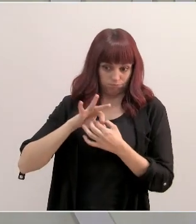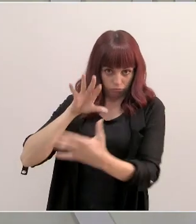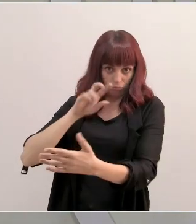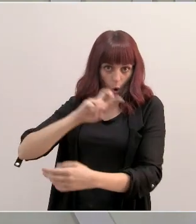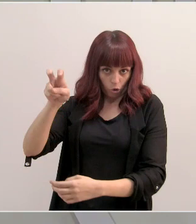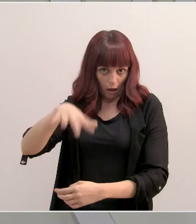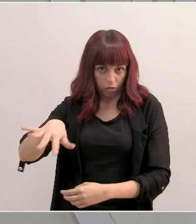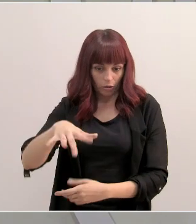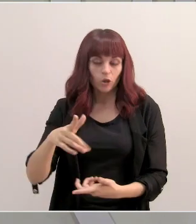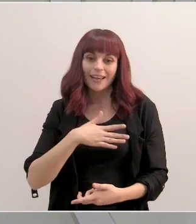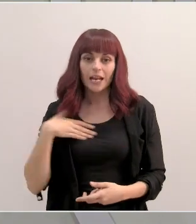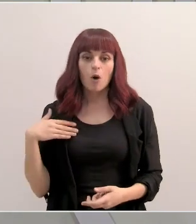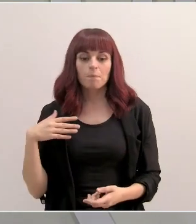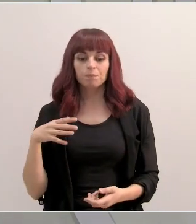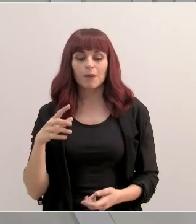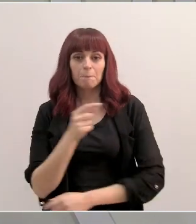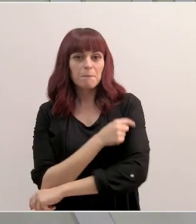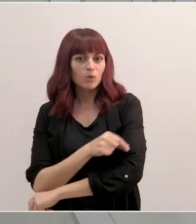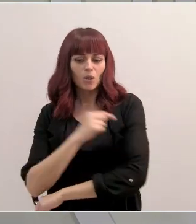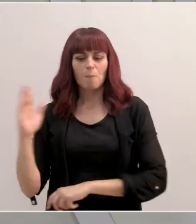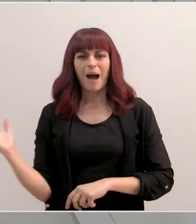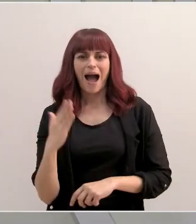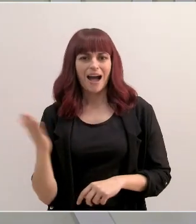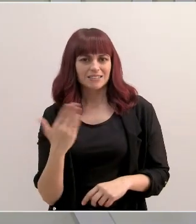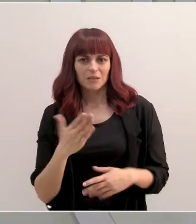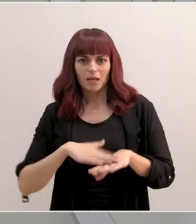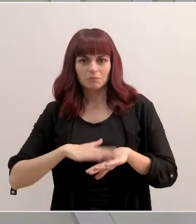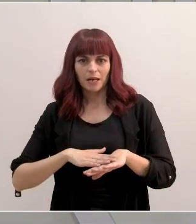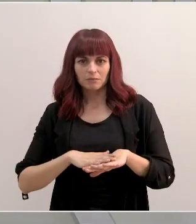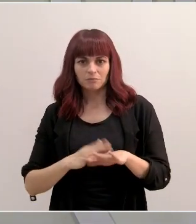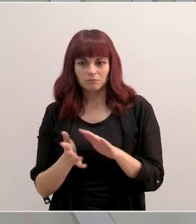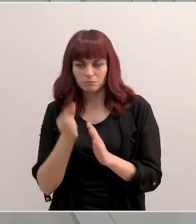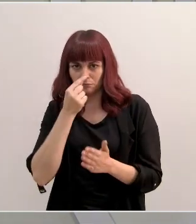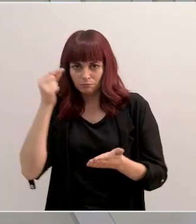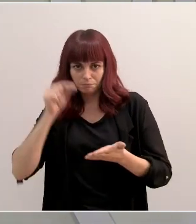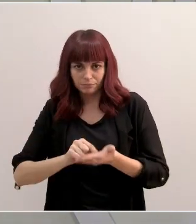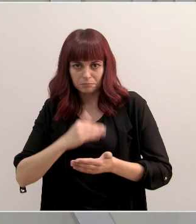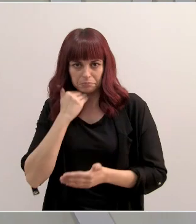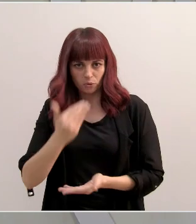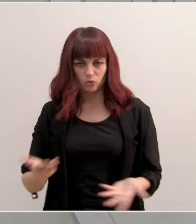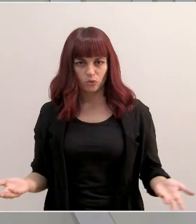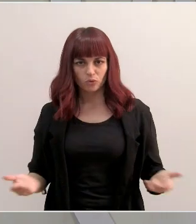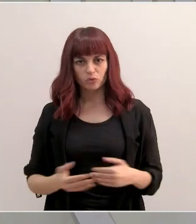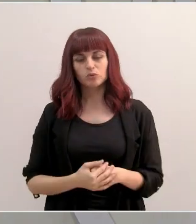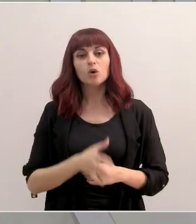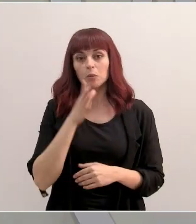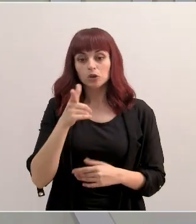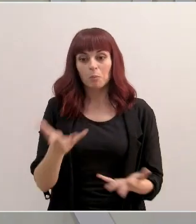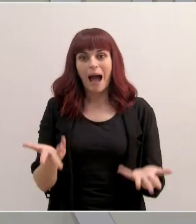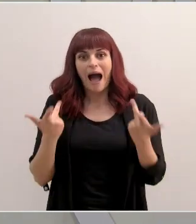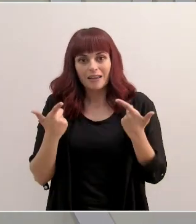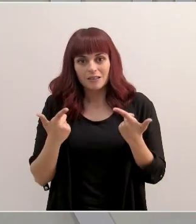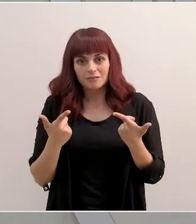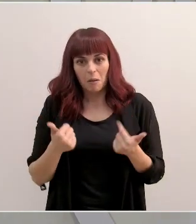masivas porque nos va a permitir, además, vacunarles con mucha más prontitud y, por tanto, va a ser más ágil